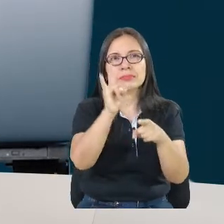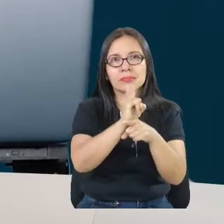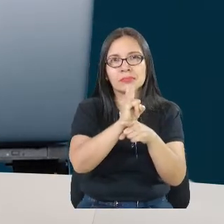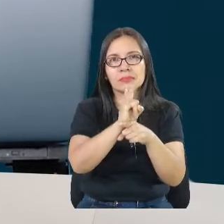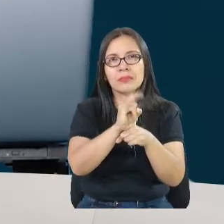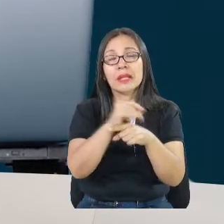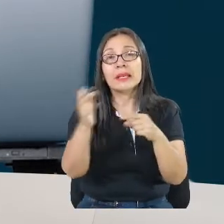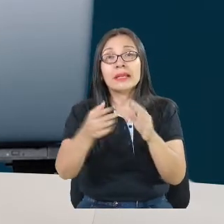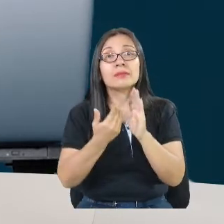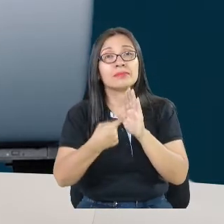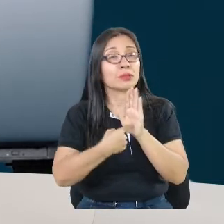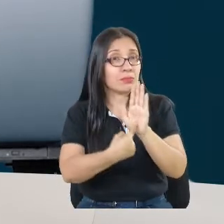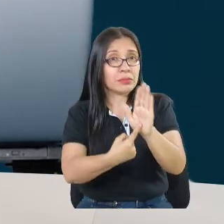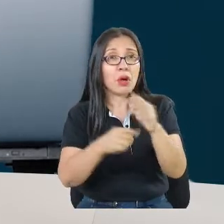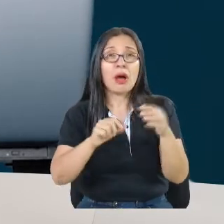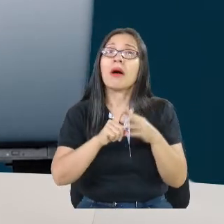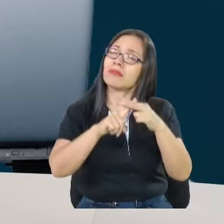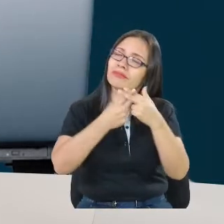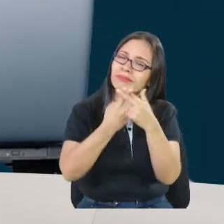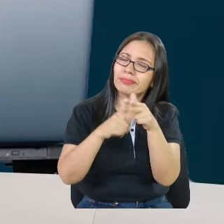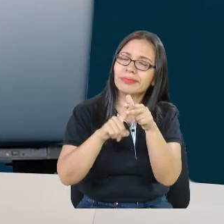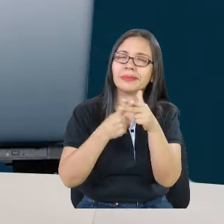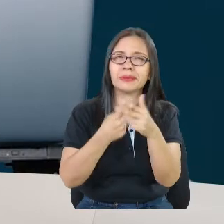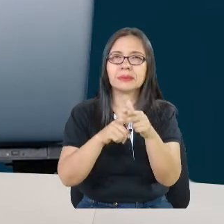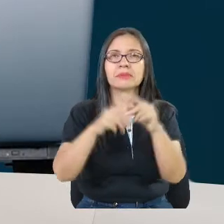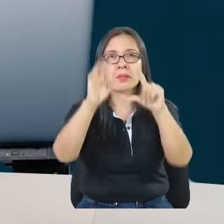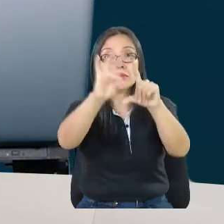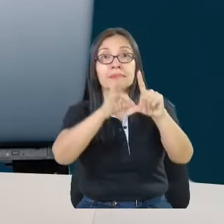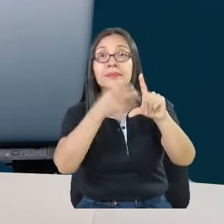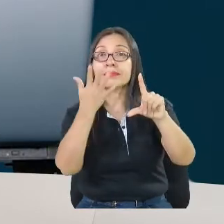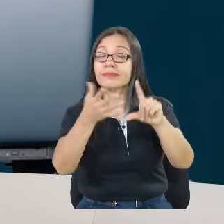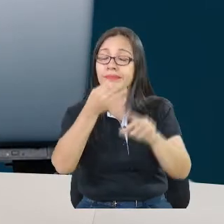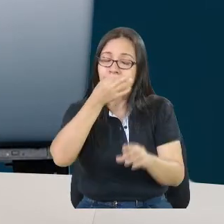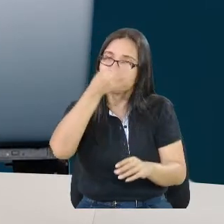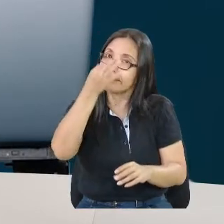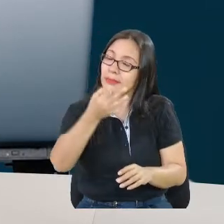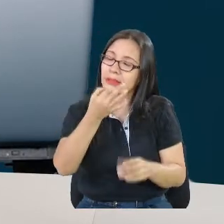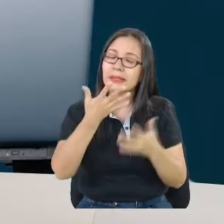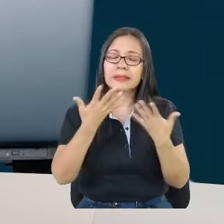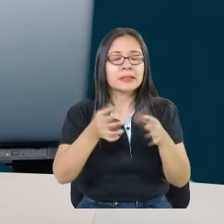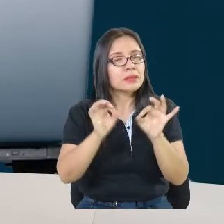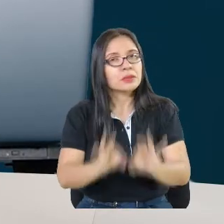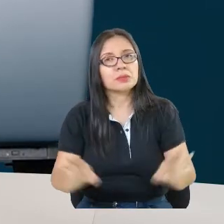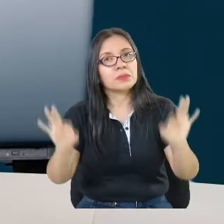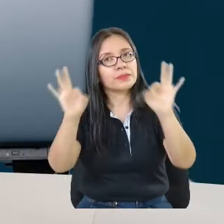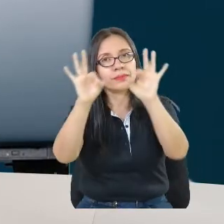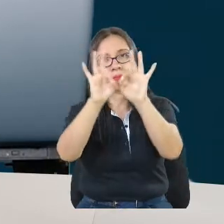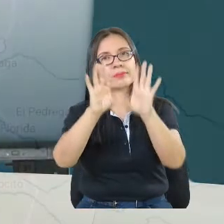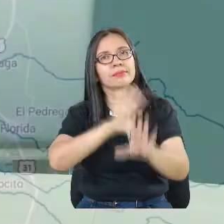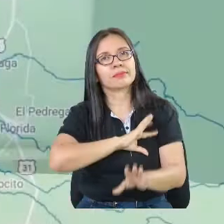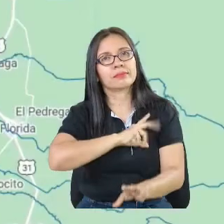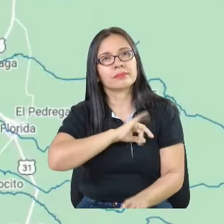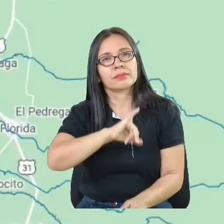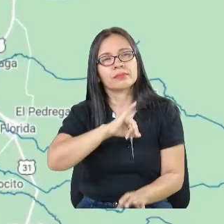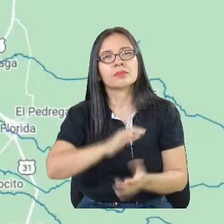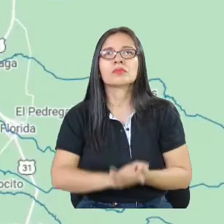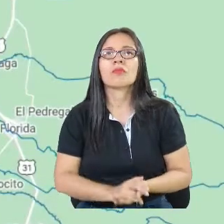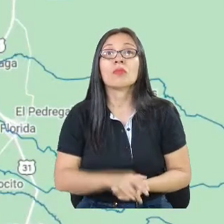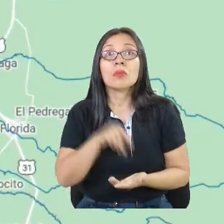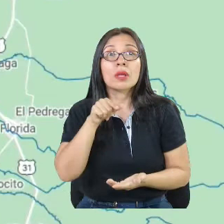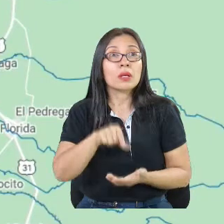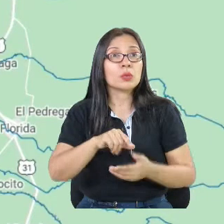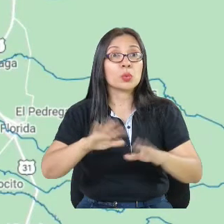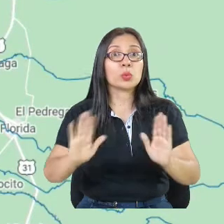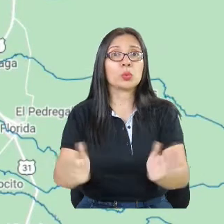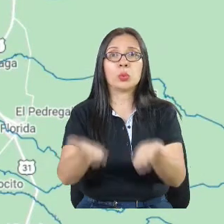herramienta digital, muy valiosa para la ciudad, Realmente esto es un avance, digamos que gigantesco